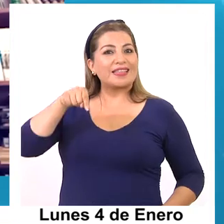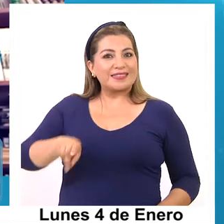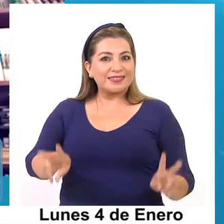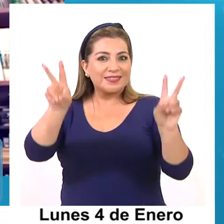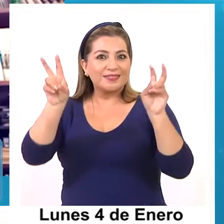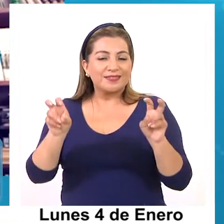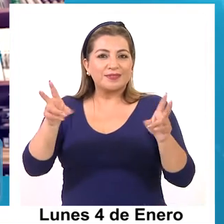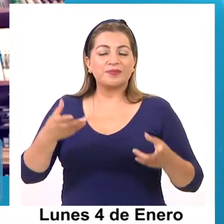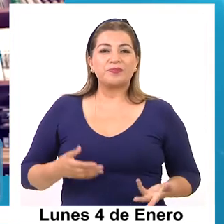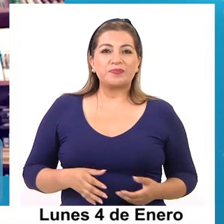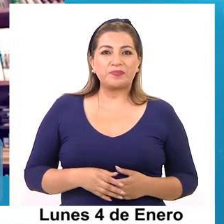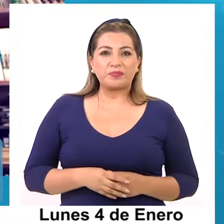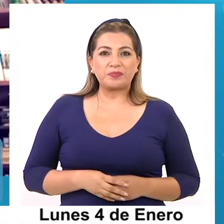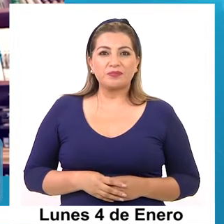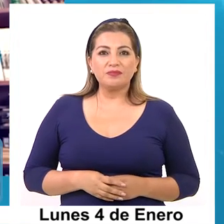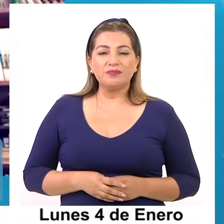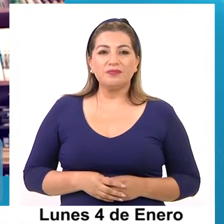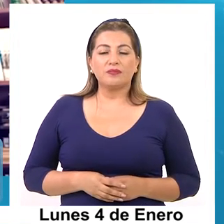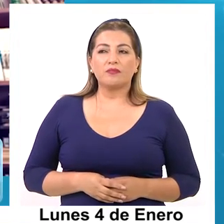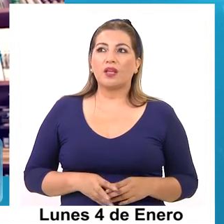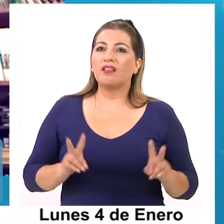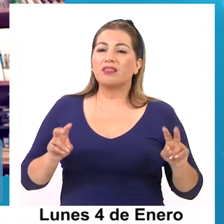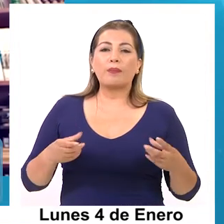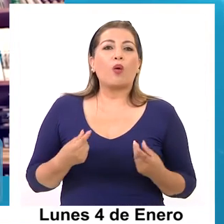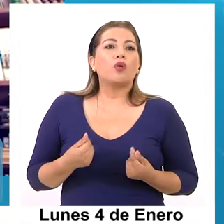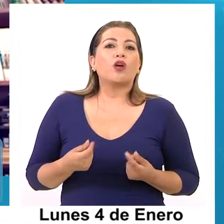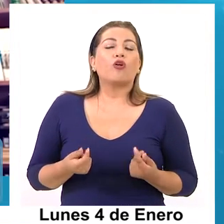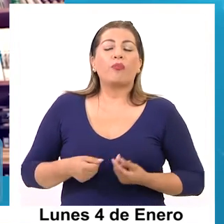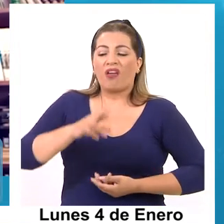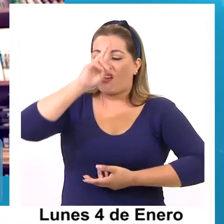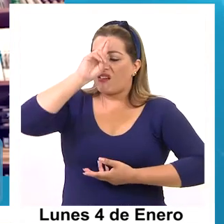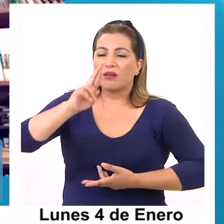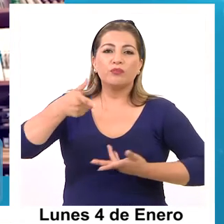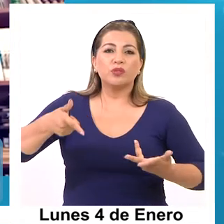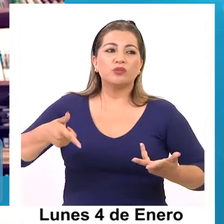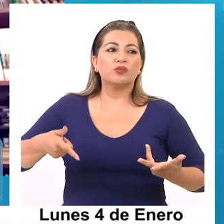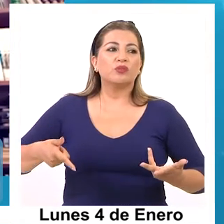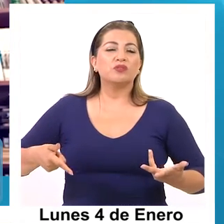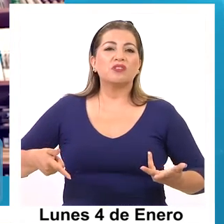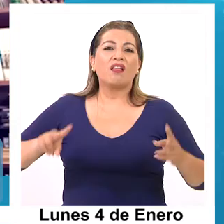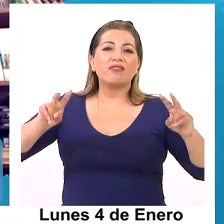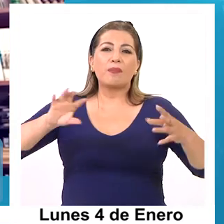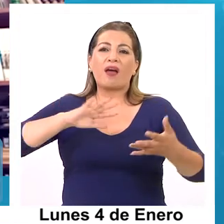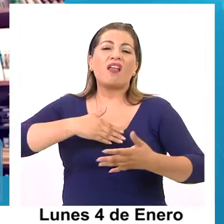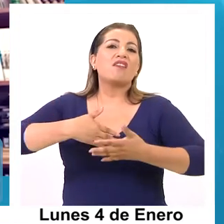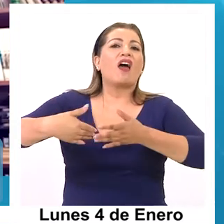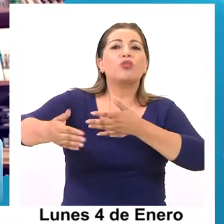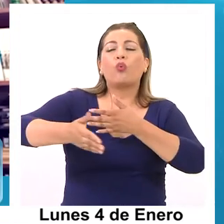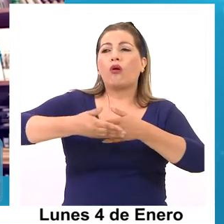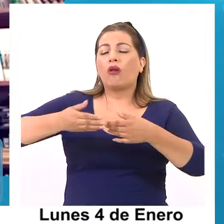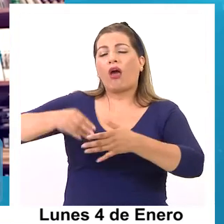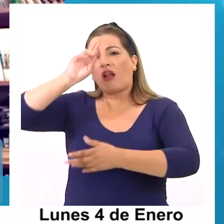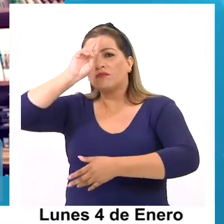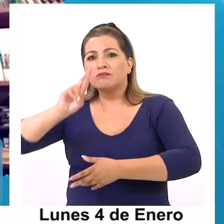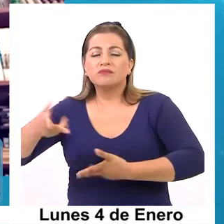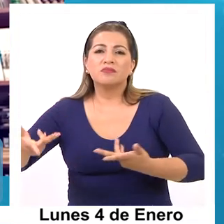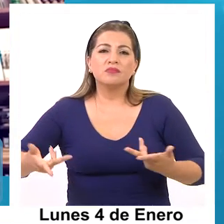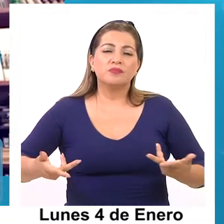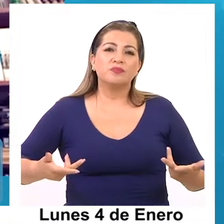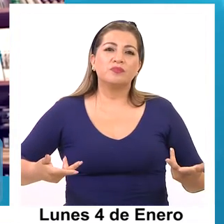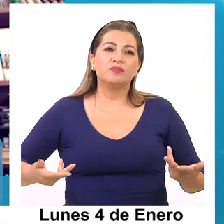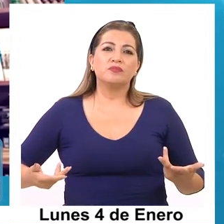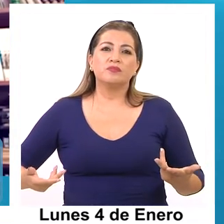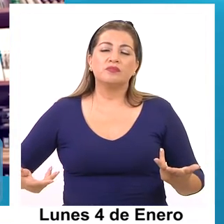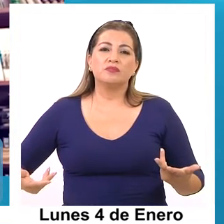esto de una economía respetuosa de los ciclos naturales, con, no sé, pues,